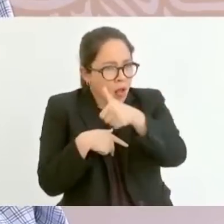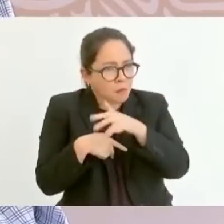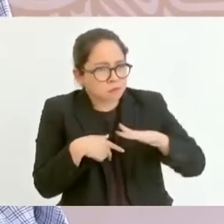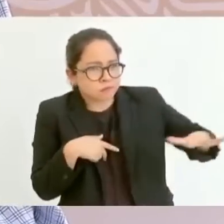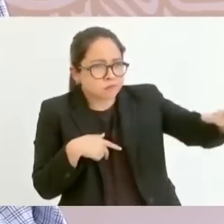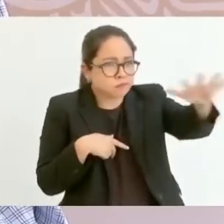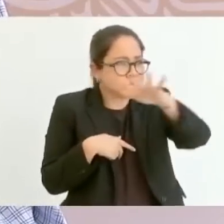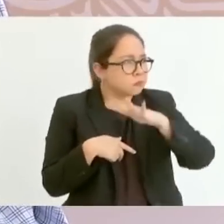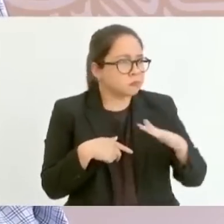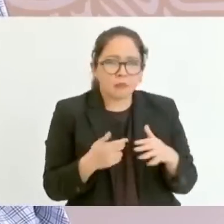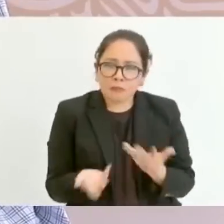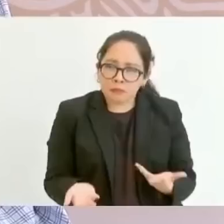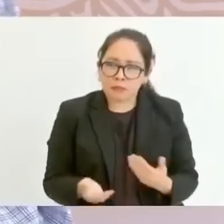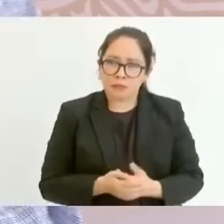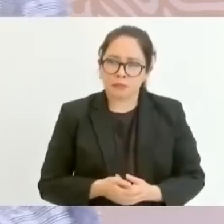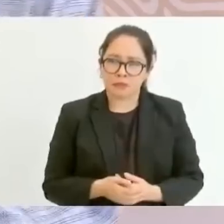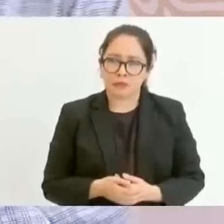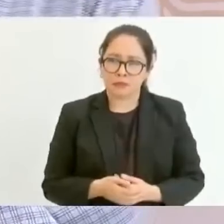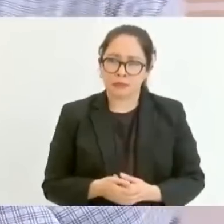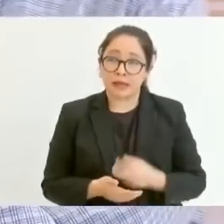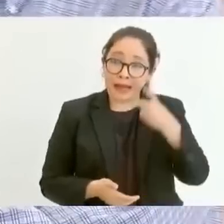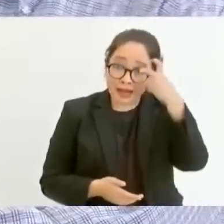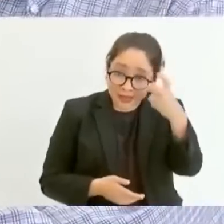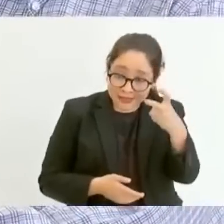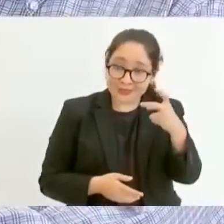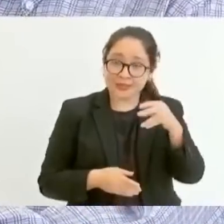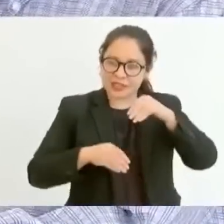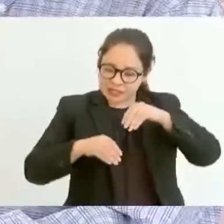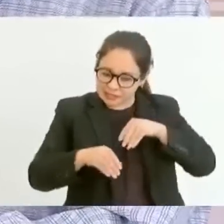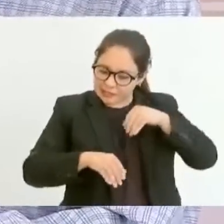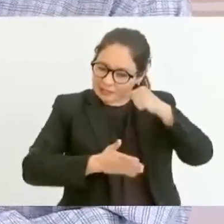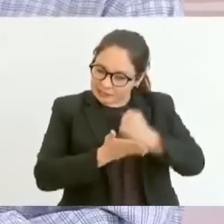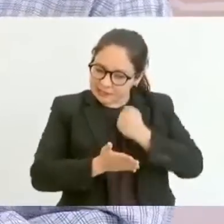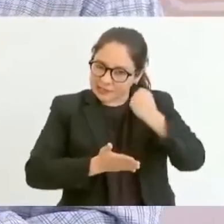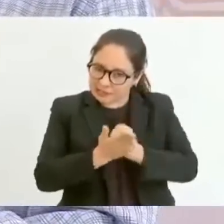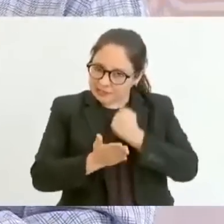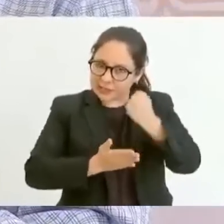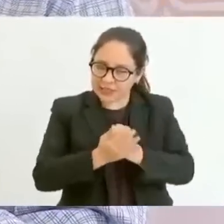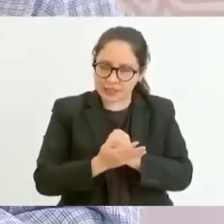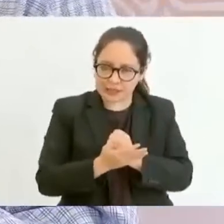Para eso es este movimiento, esta transformación.